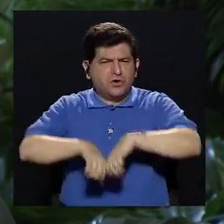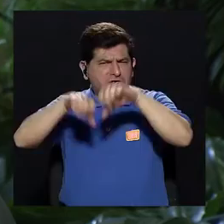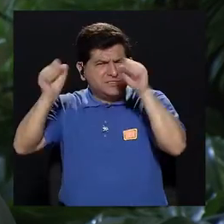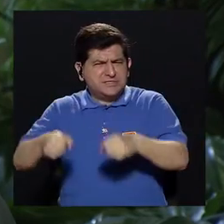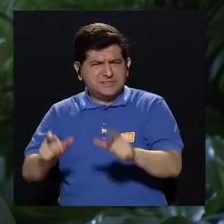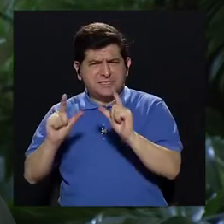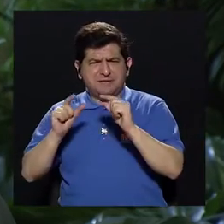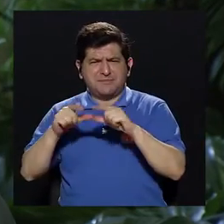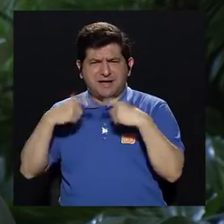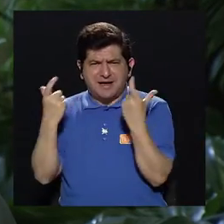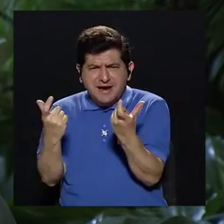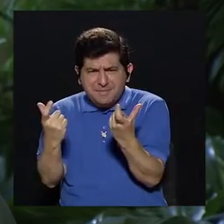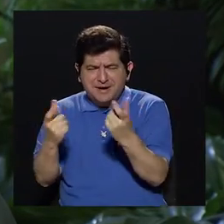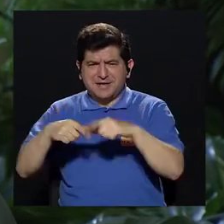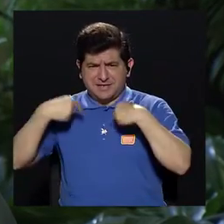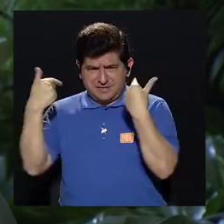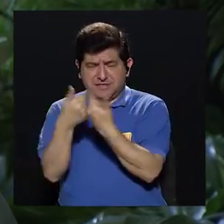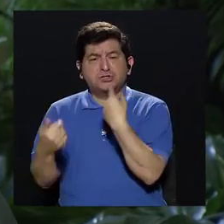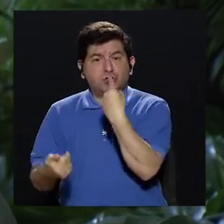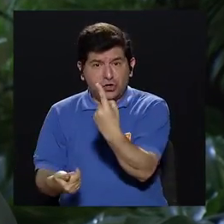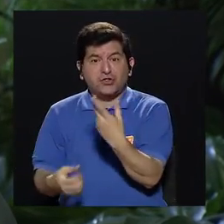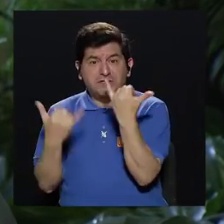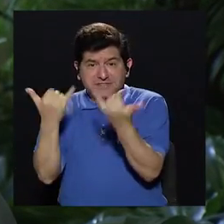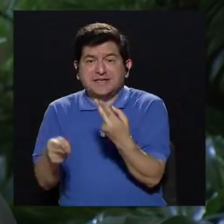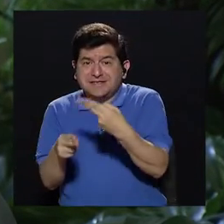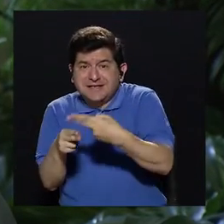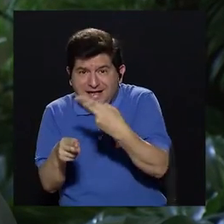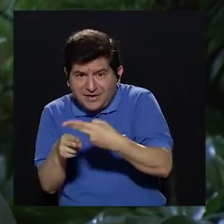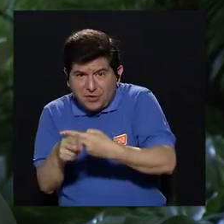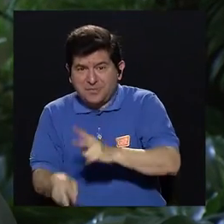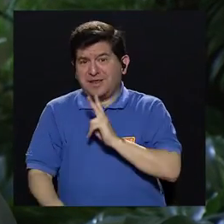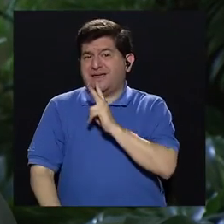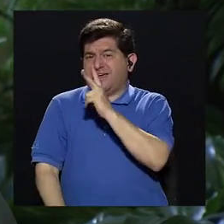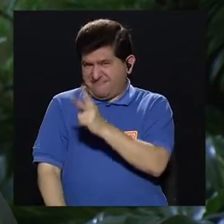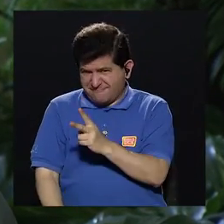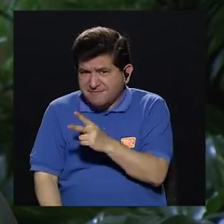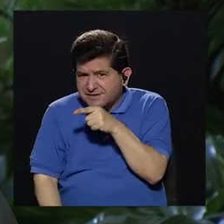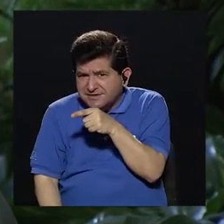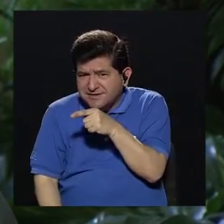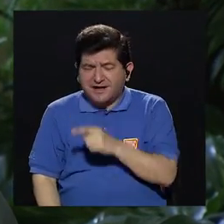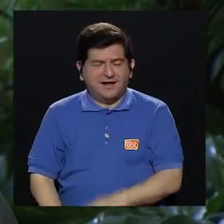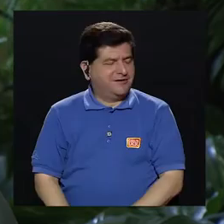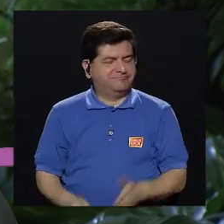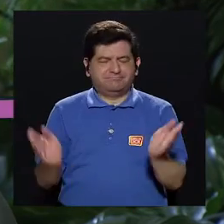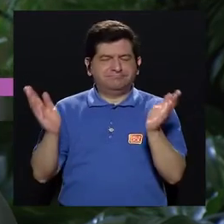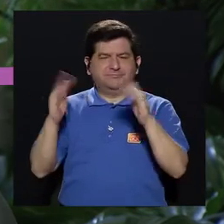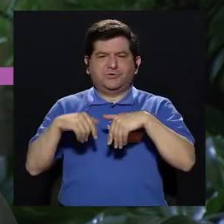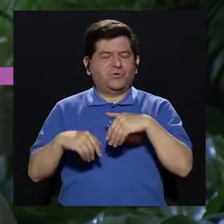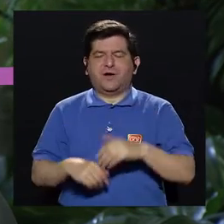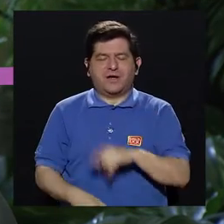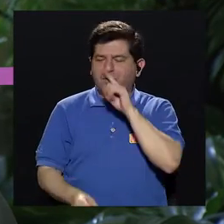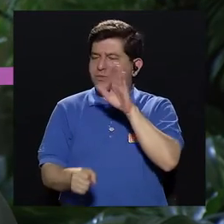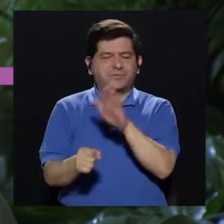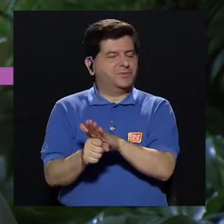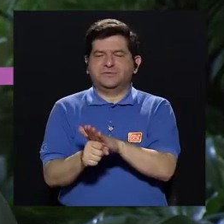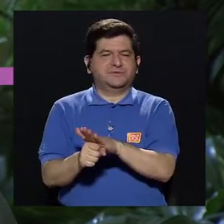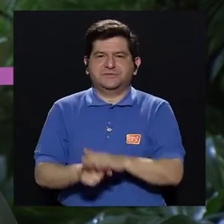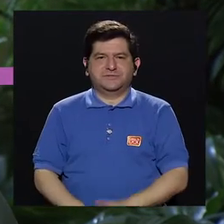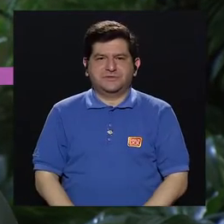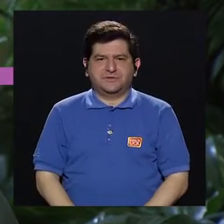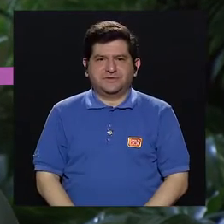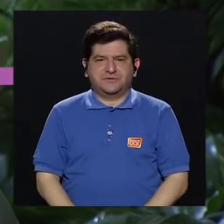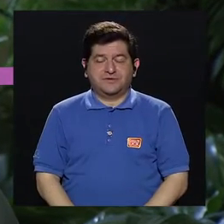régimen de capitalización colectiva, es que el nombre lo dice, pero en un verdadero régimen de capitalización colectiva no existiría ese compromiso.